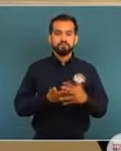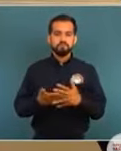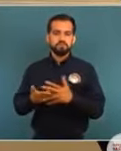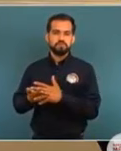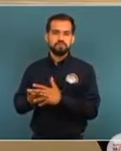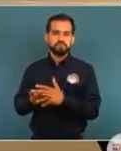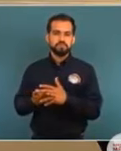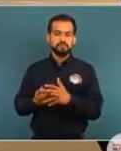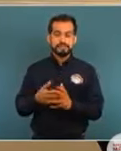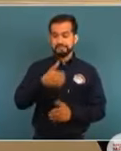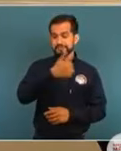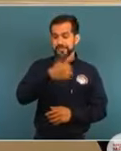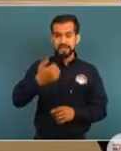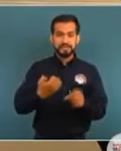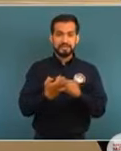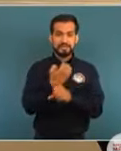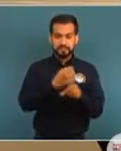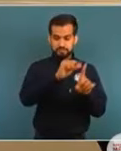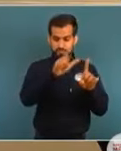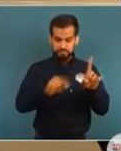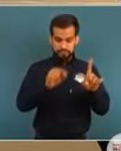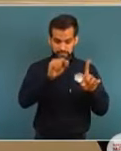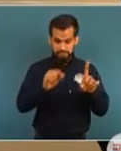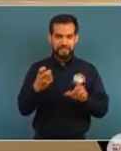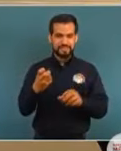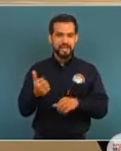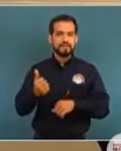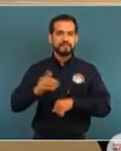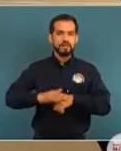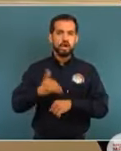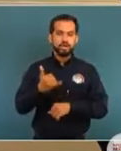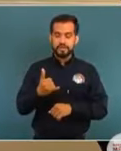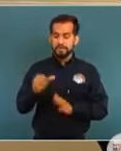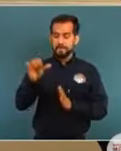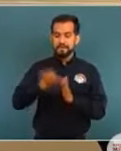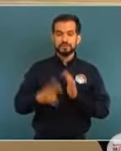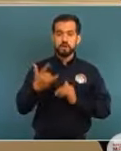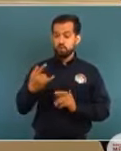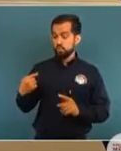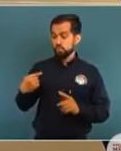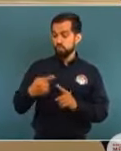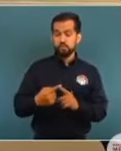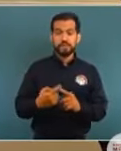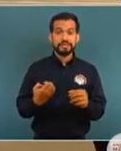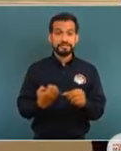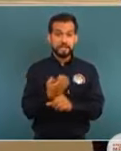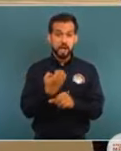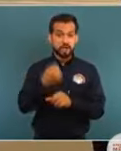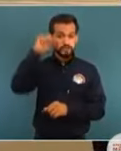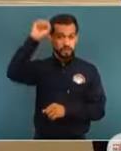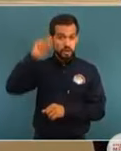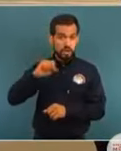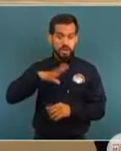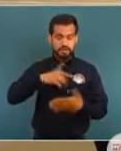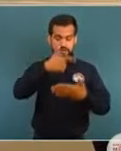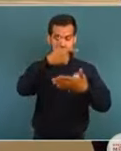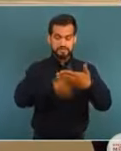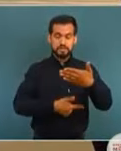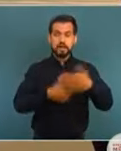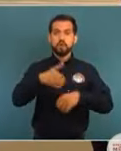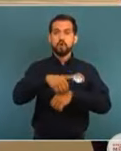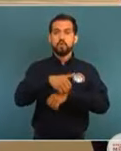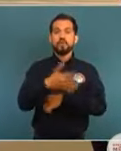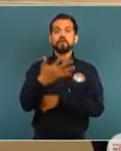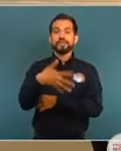homicidios dolosos, por entidad federativa, en lo que va de la administración y hasta el mes de junio, el Estado está clasificado en el lugar